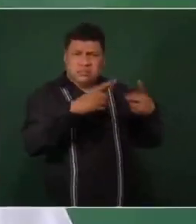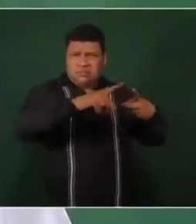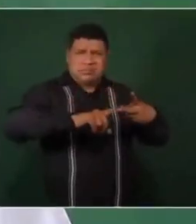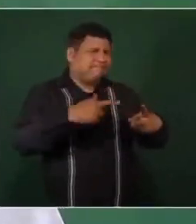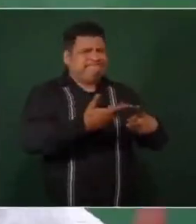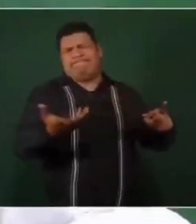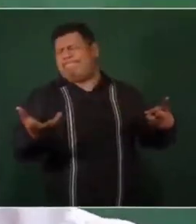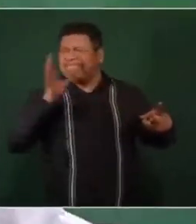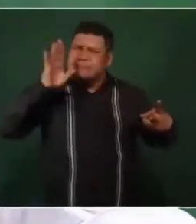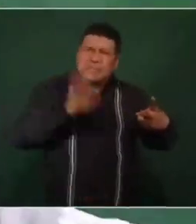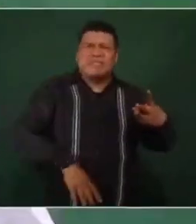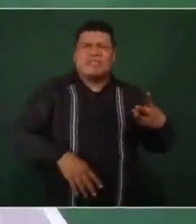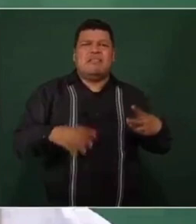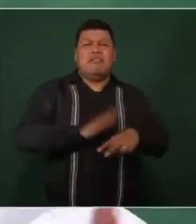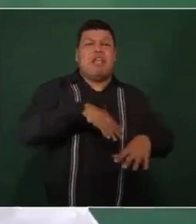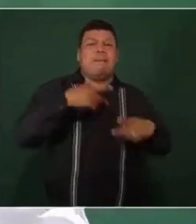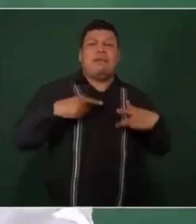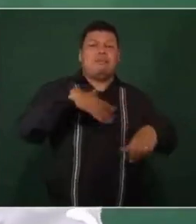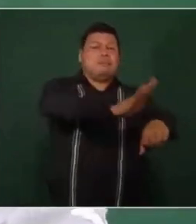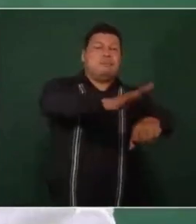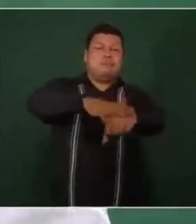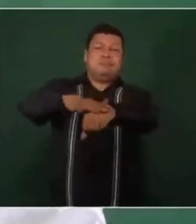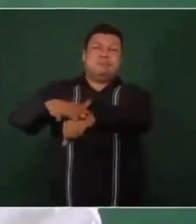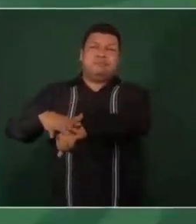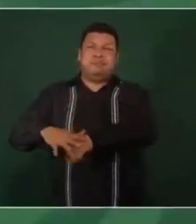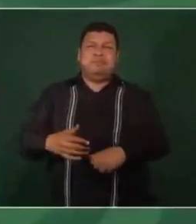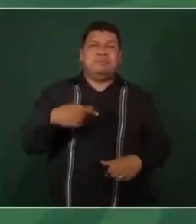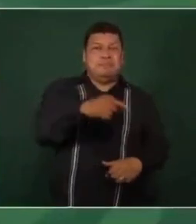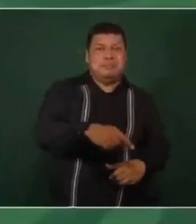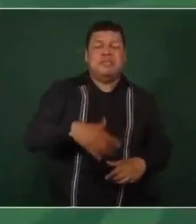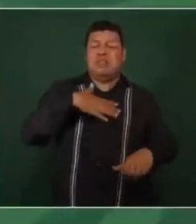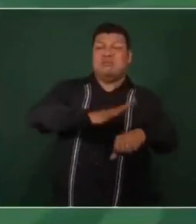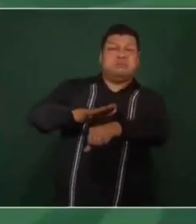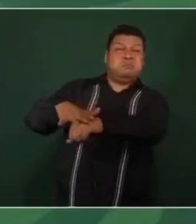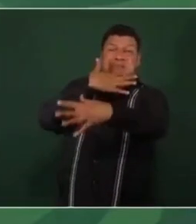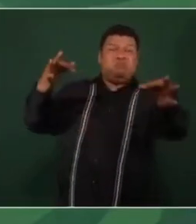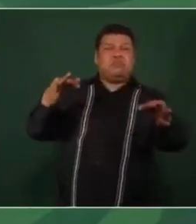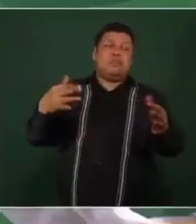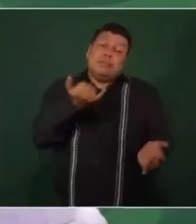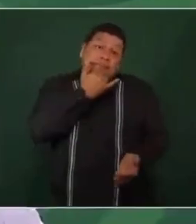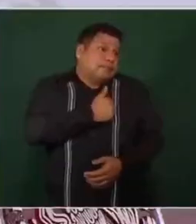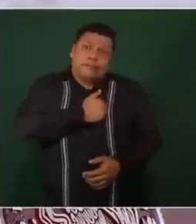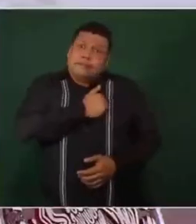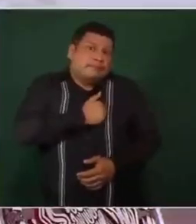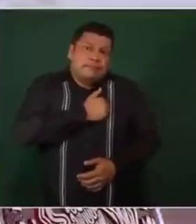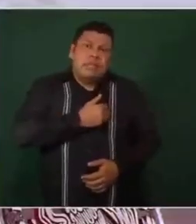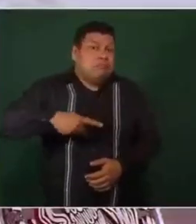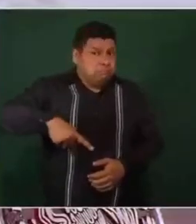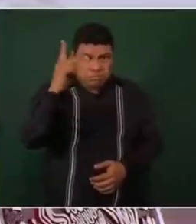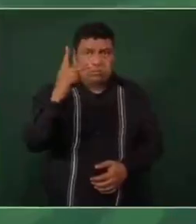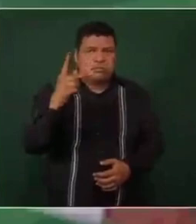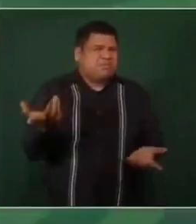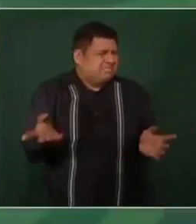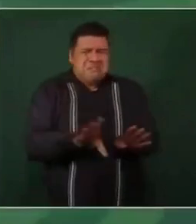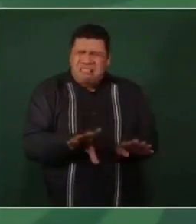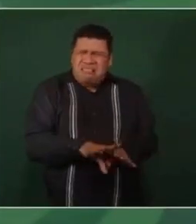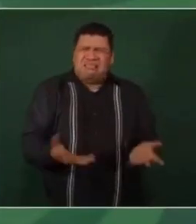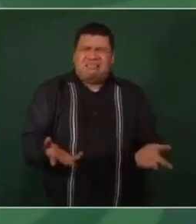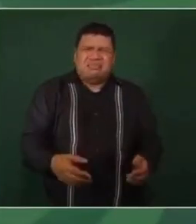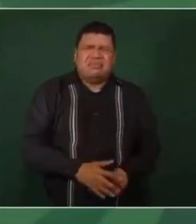por estarlo disponiendo, por darlo a conocer, pero ¿cómo